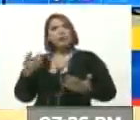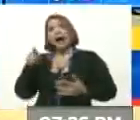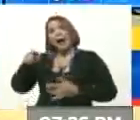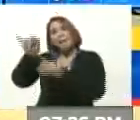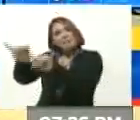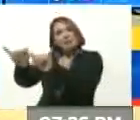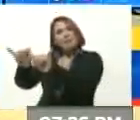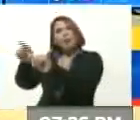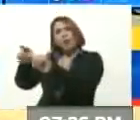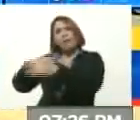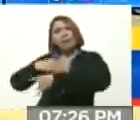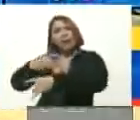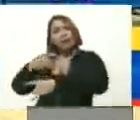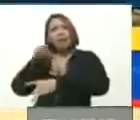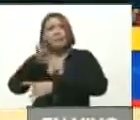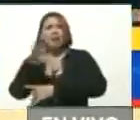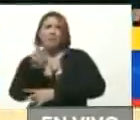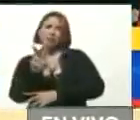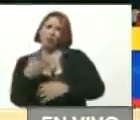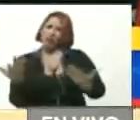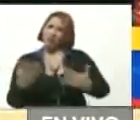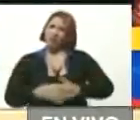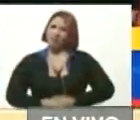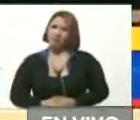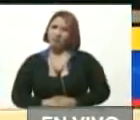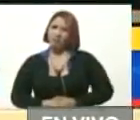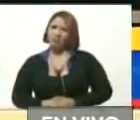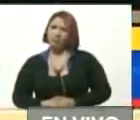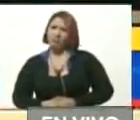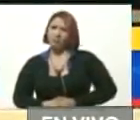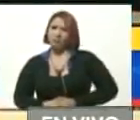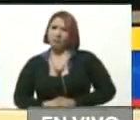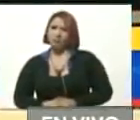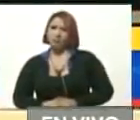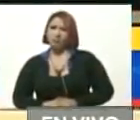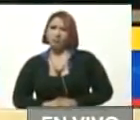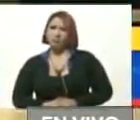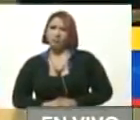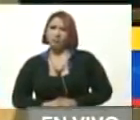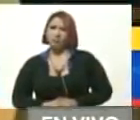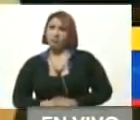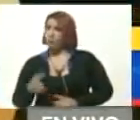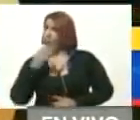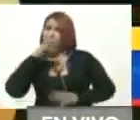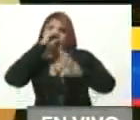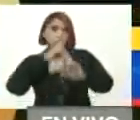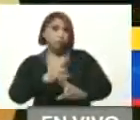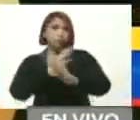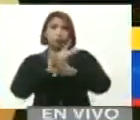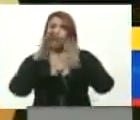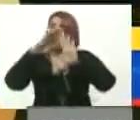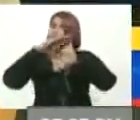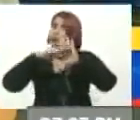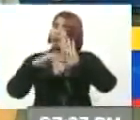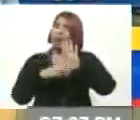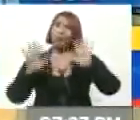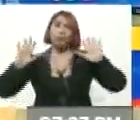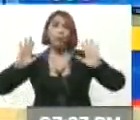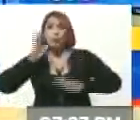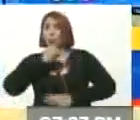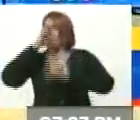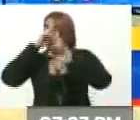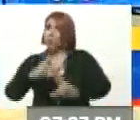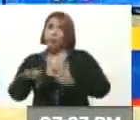interesan mucho los intereses del país, de Venezuela. Si no hay respeto a las reglas de juego, si no hay